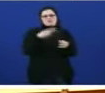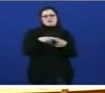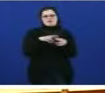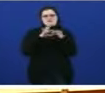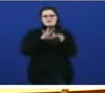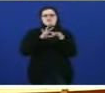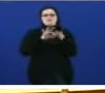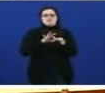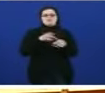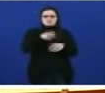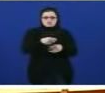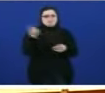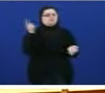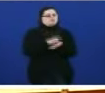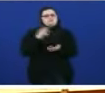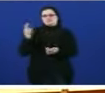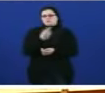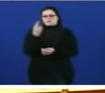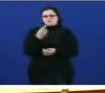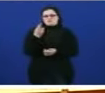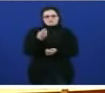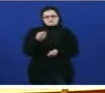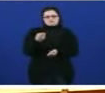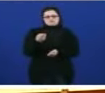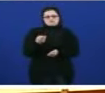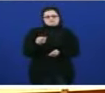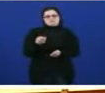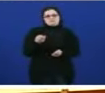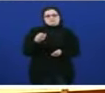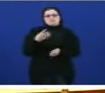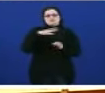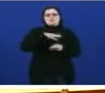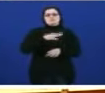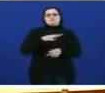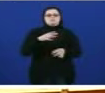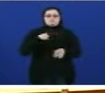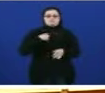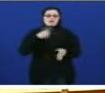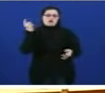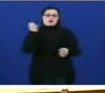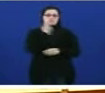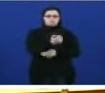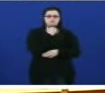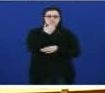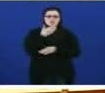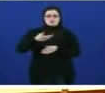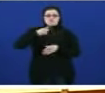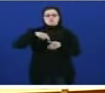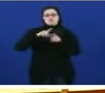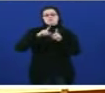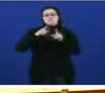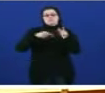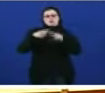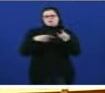nese camiño poderá encontrar a outro seguro que sí desde logo con quem non se vai encontrar eco bloque nacionalista galego. E tamén